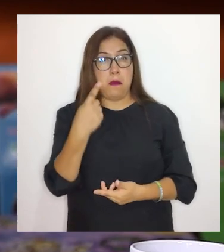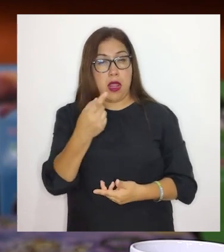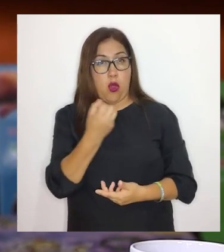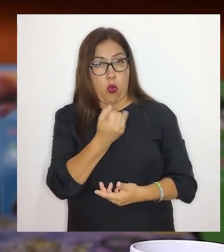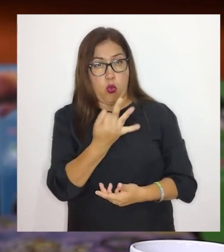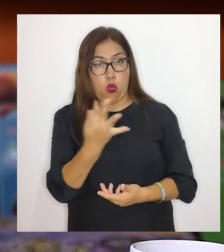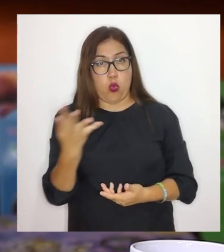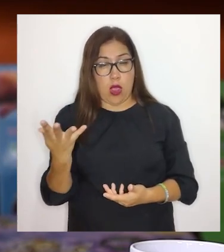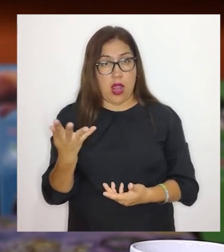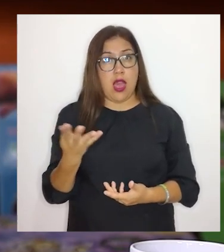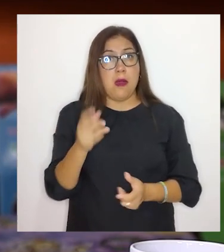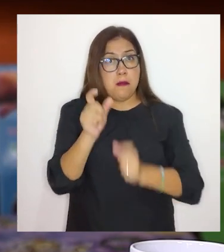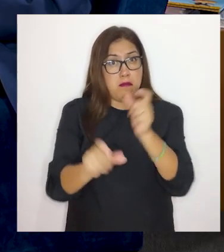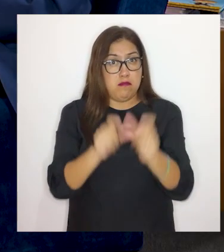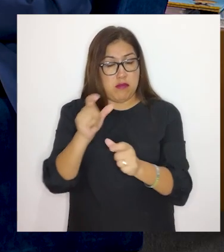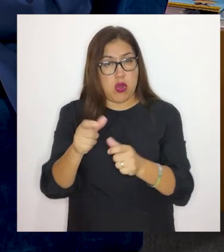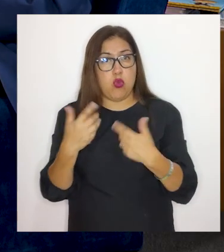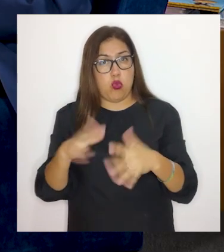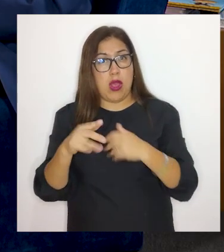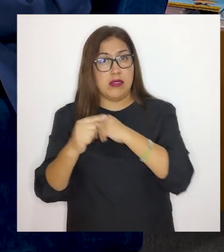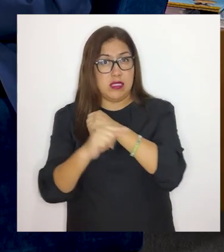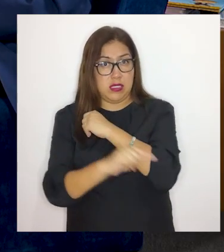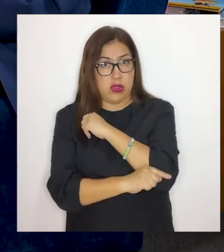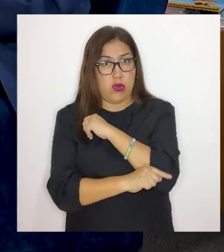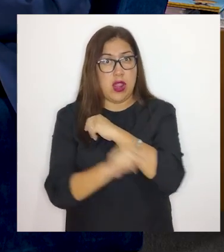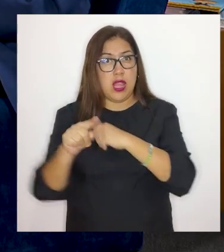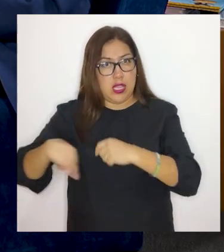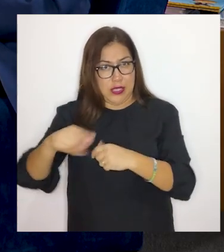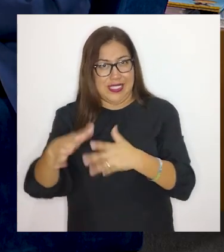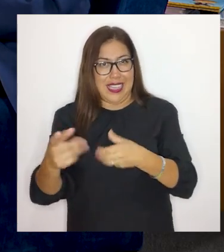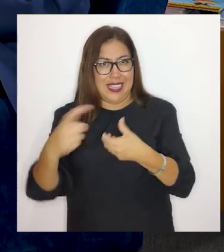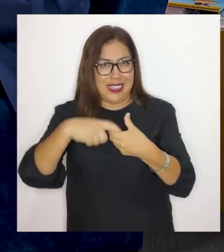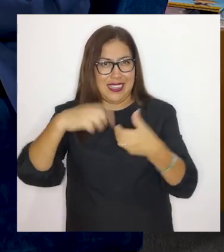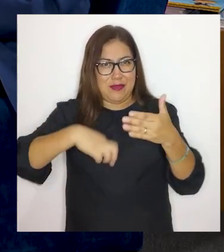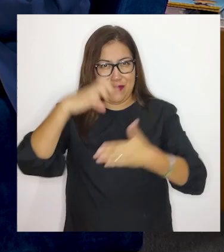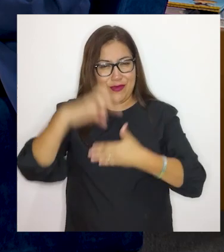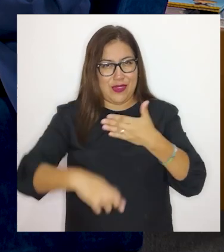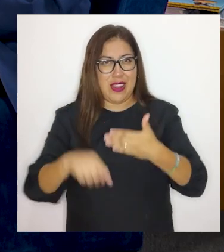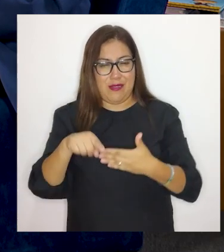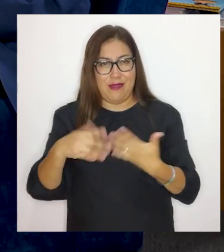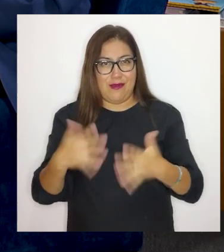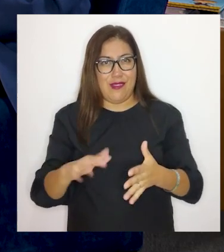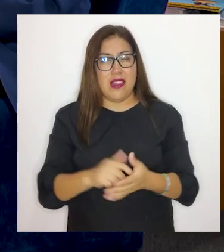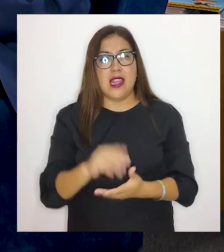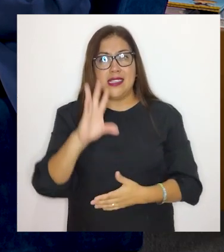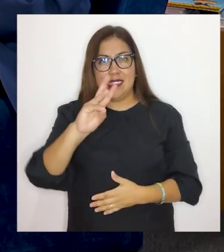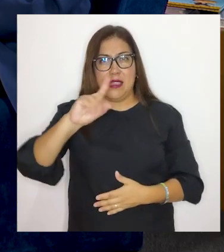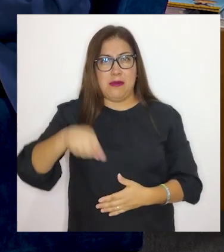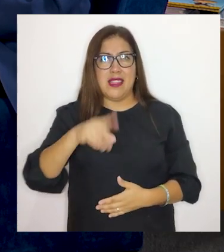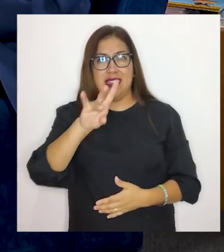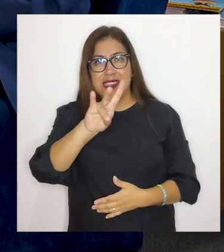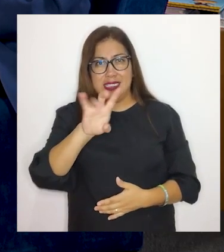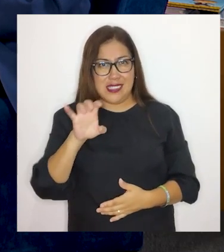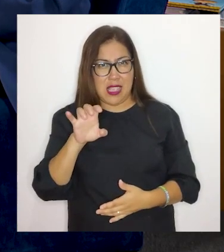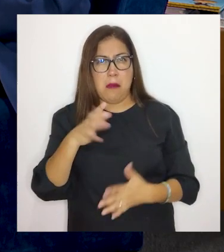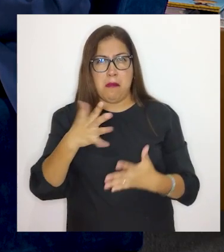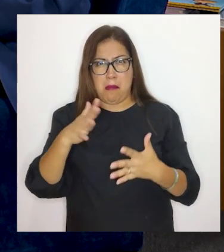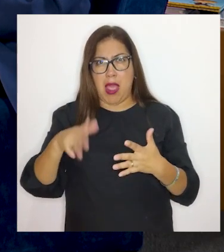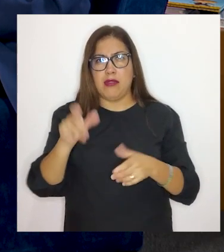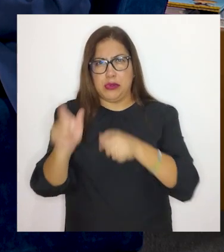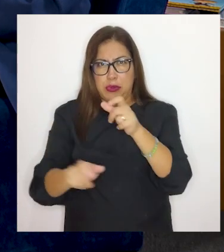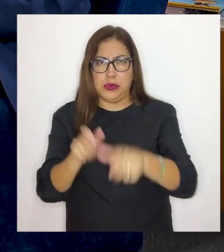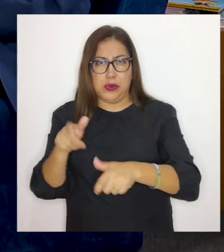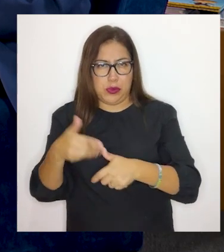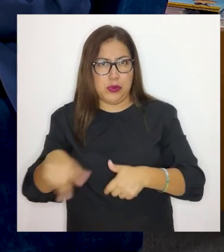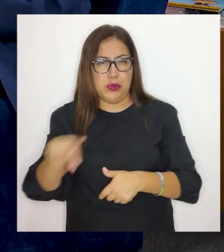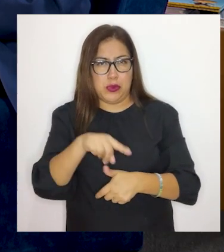cantidad de personas con discapacidad severa que están en el programa, que son usuarios del programa, es Cajamarca, precisamente, con 6.700 y